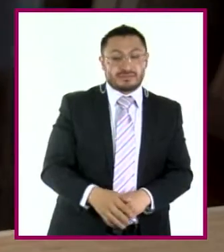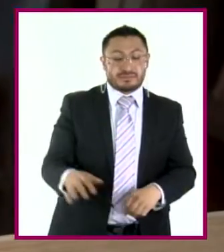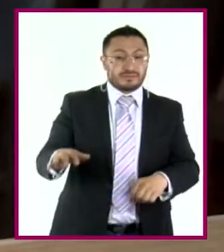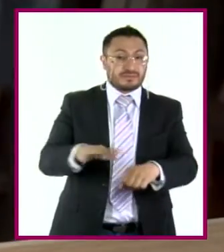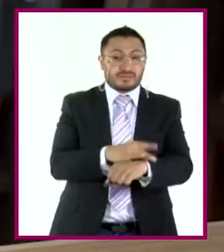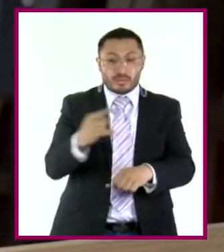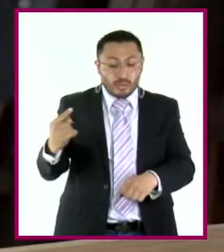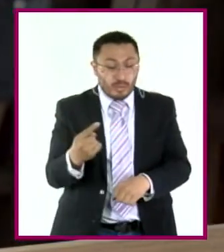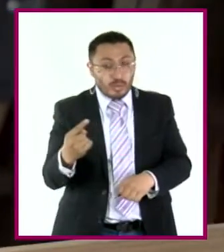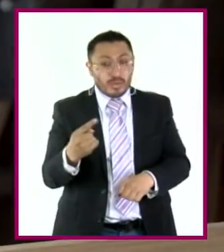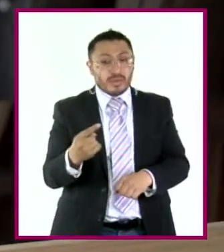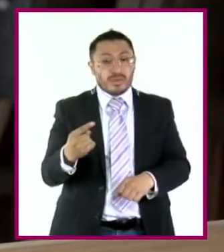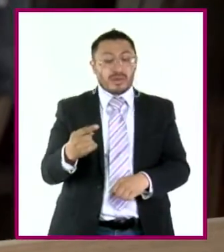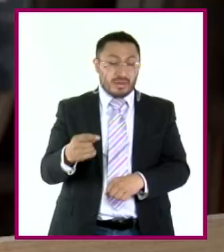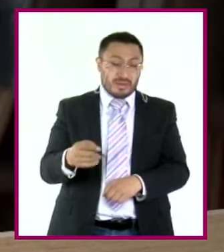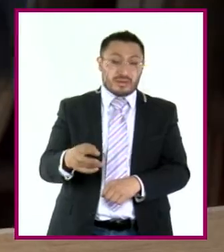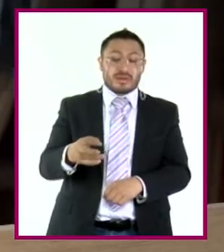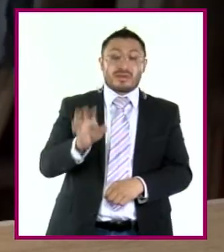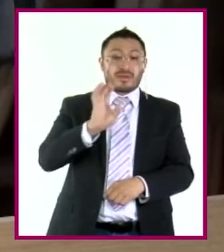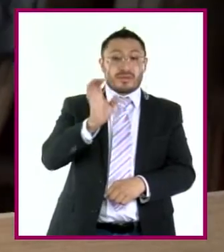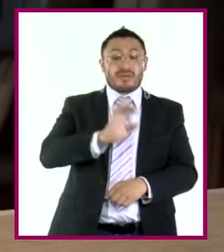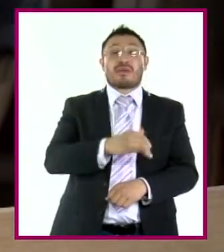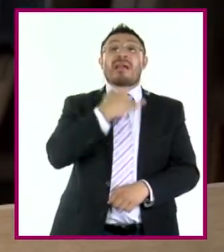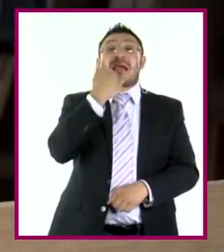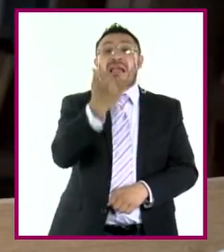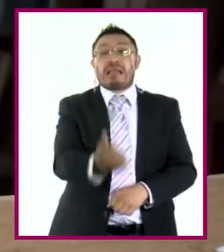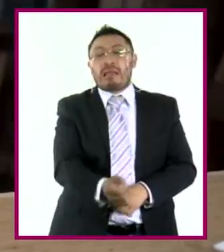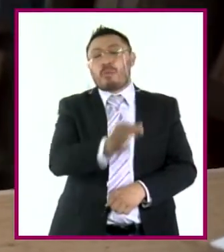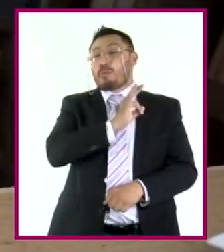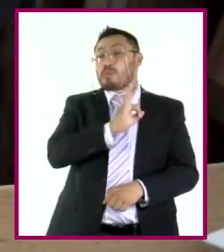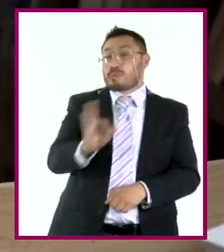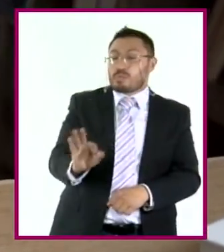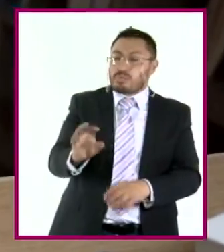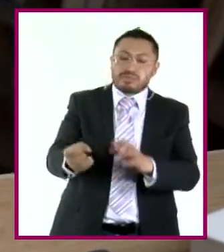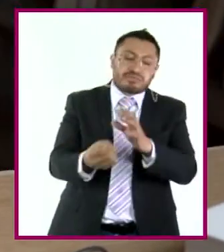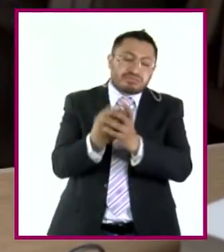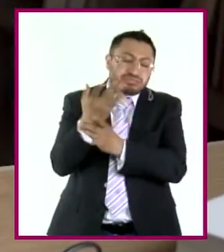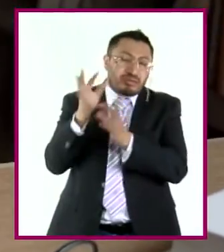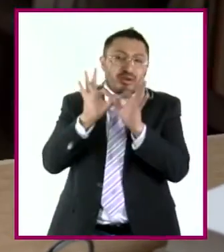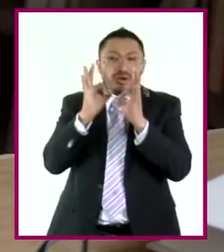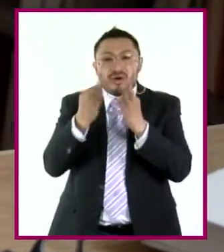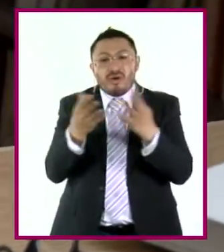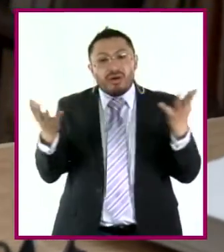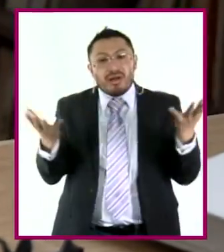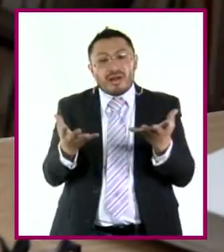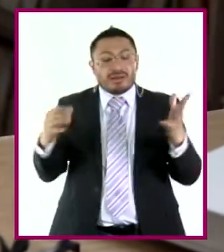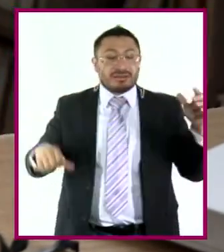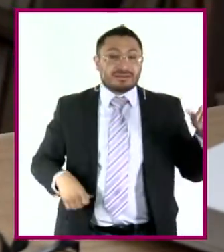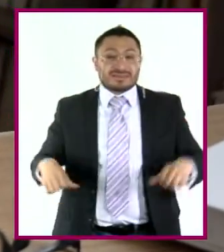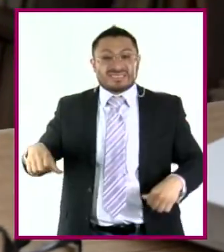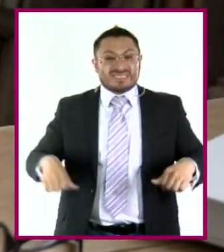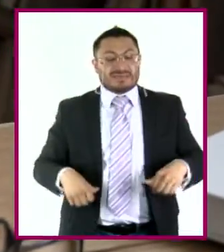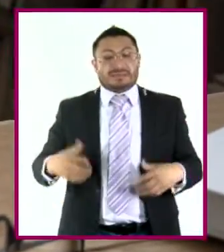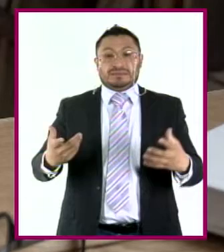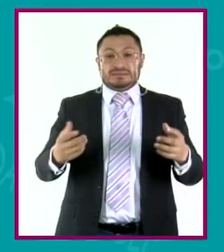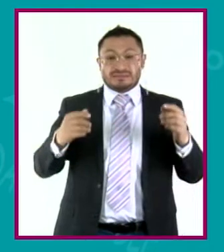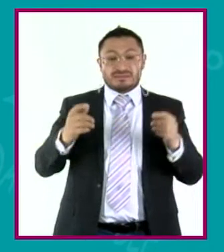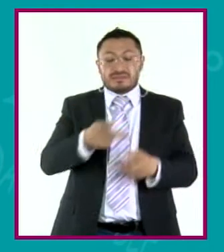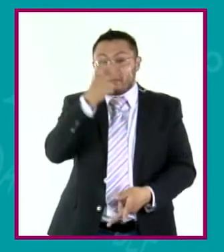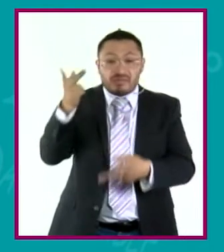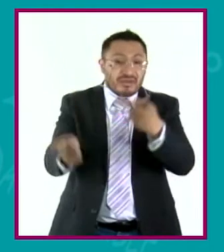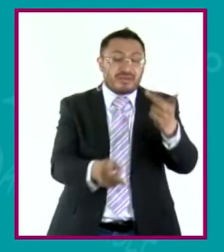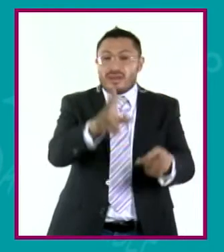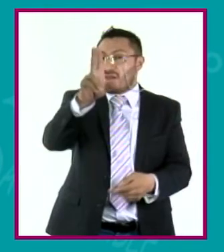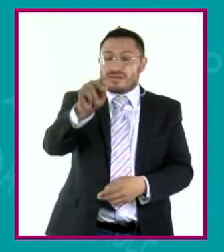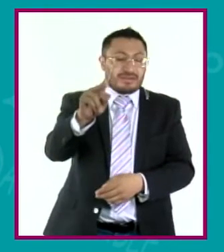ahí, en equivocarnos, es donde puede estar una nueva forma de hacer las cosas. Entonces, cuestionar, no es cierto, los